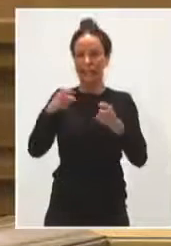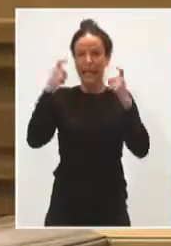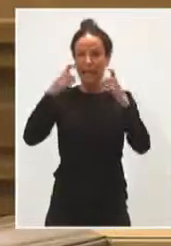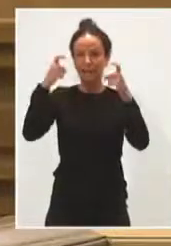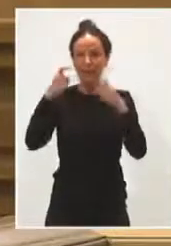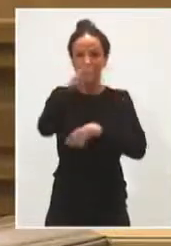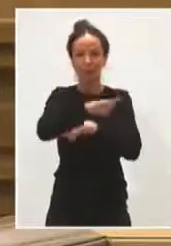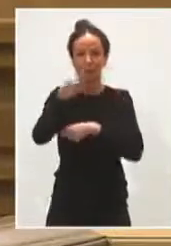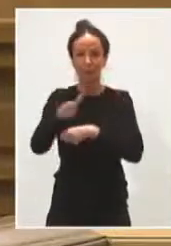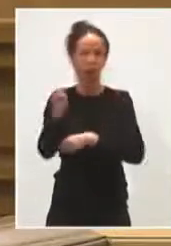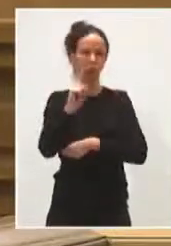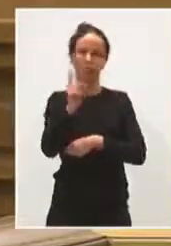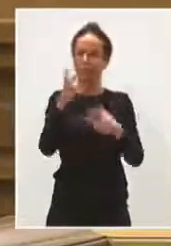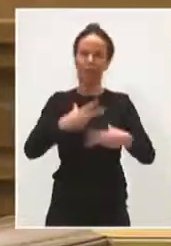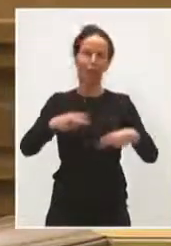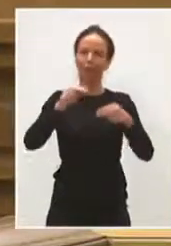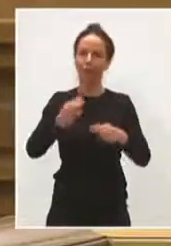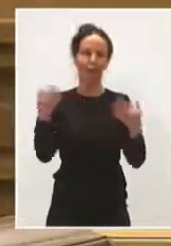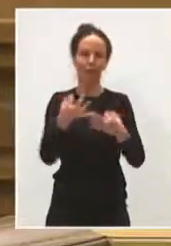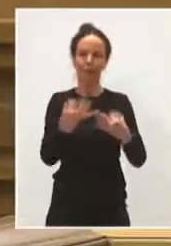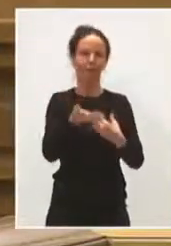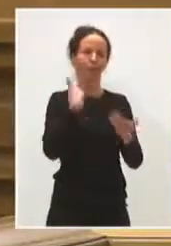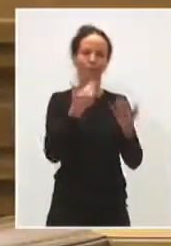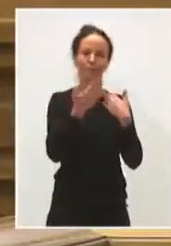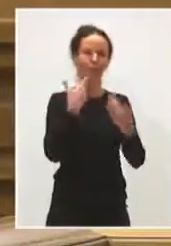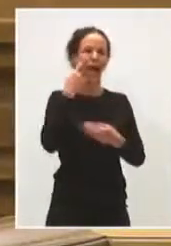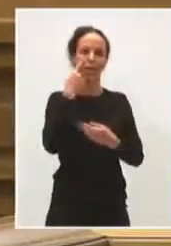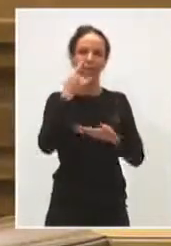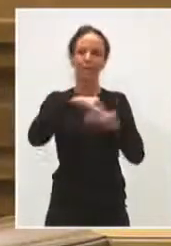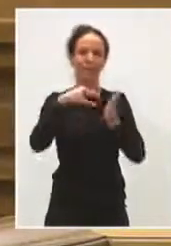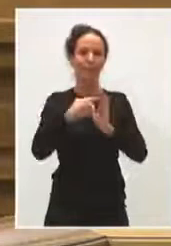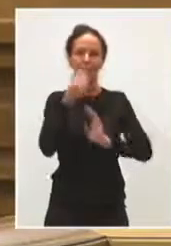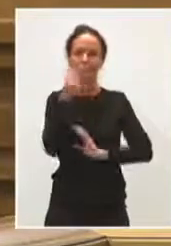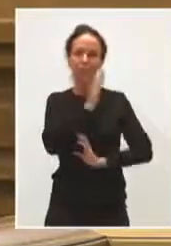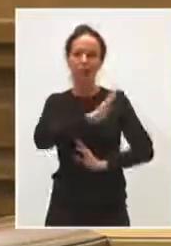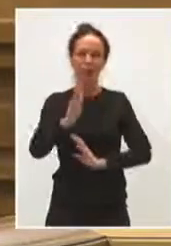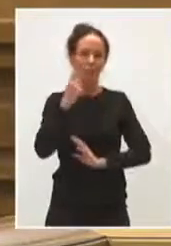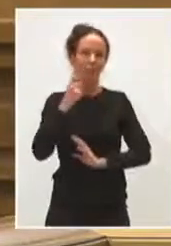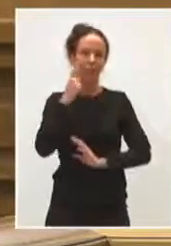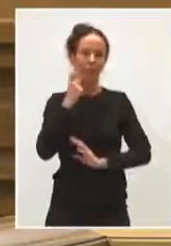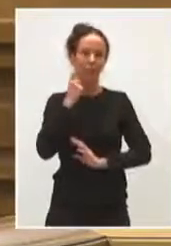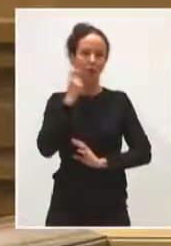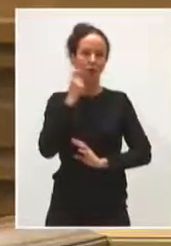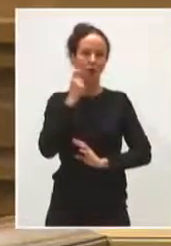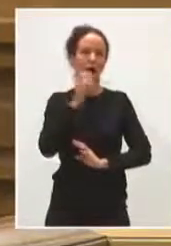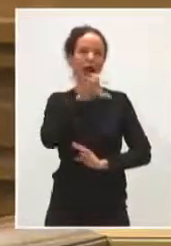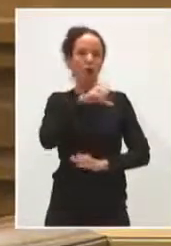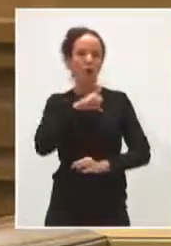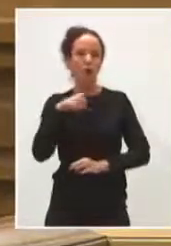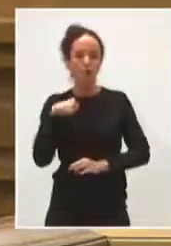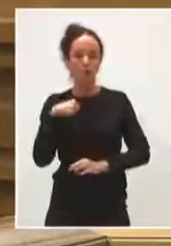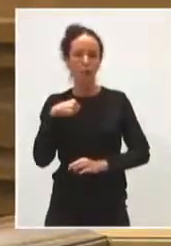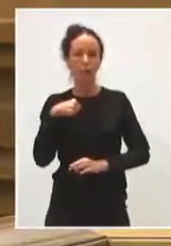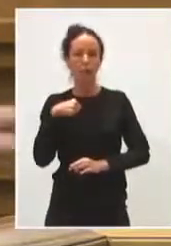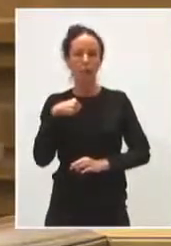gente a negociar, pleitear por un mejor sistema de financiación autonómico y por una mayor, si quieren